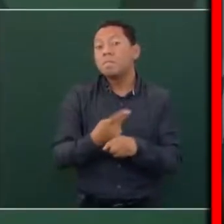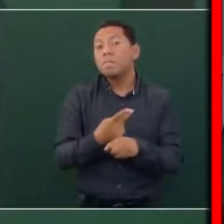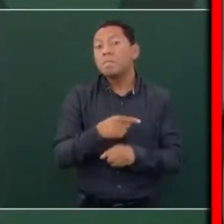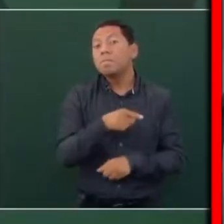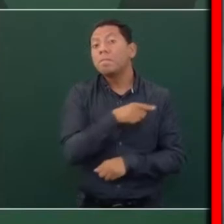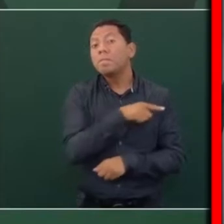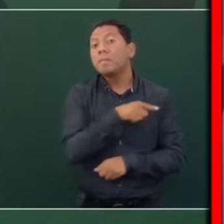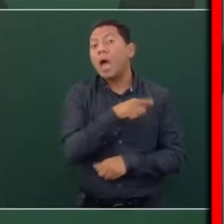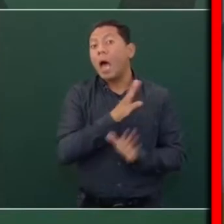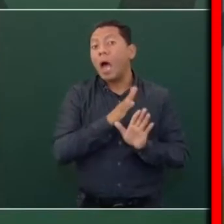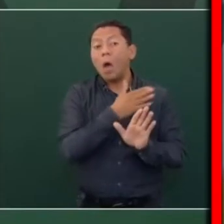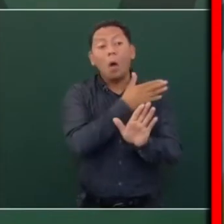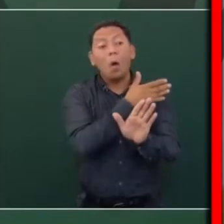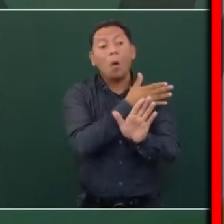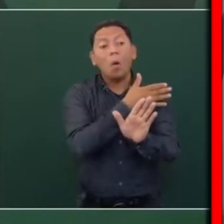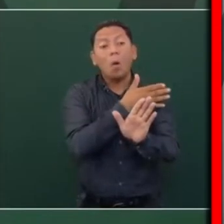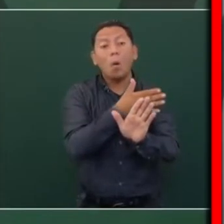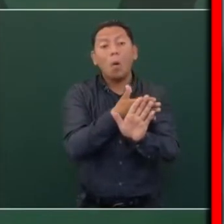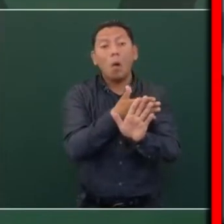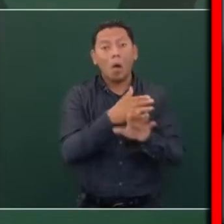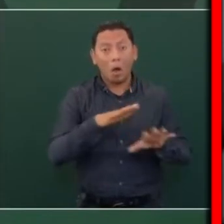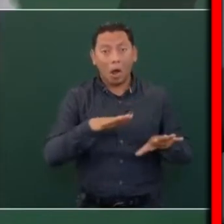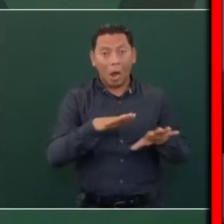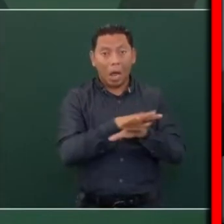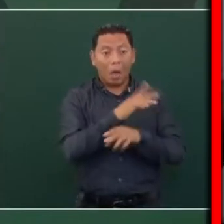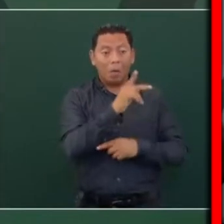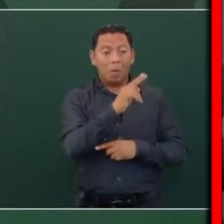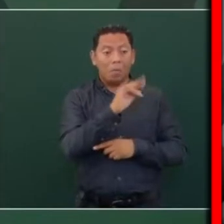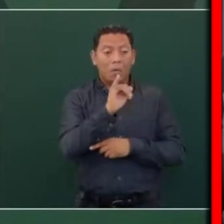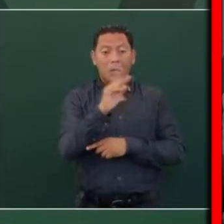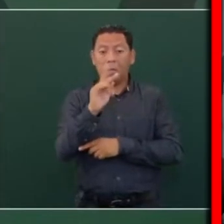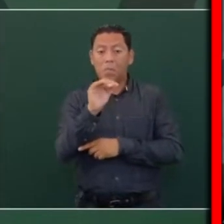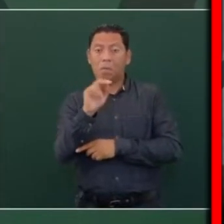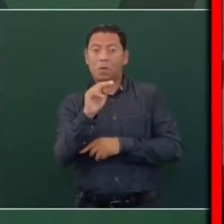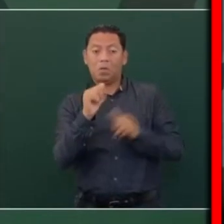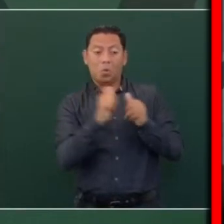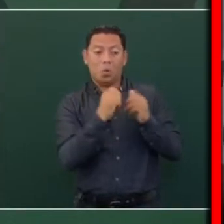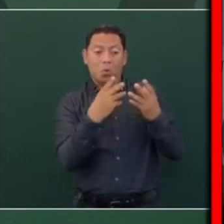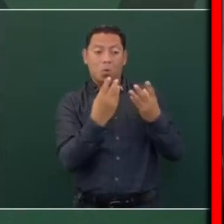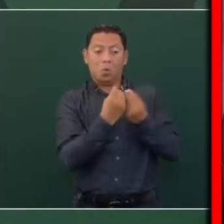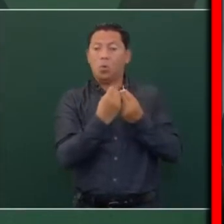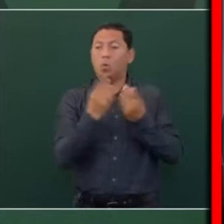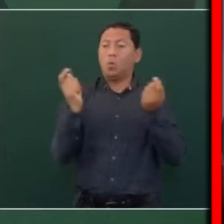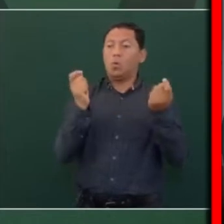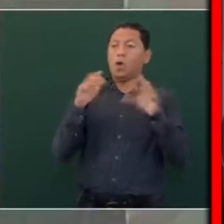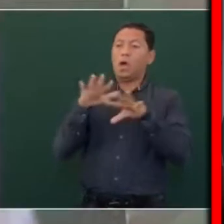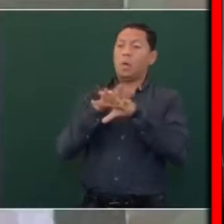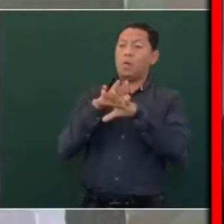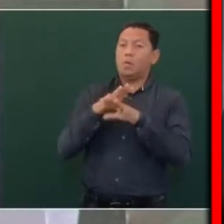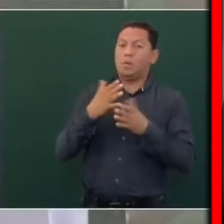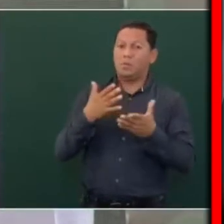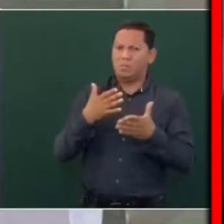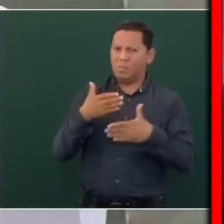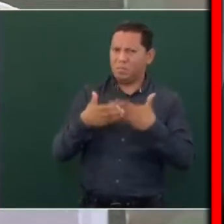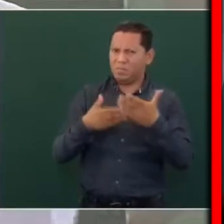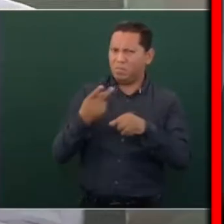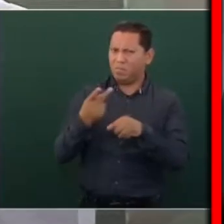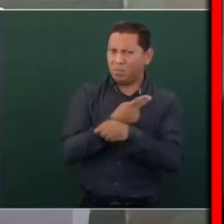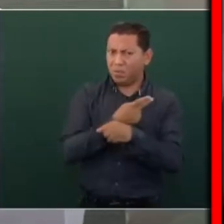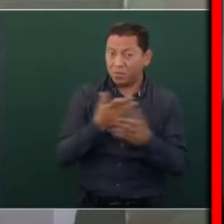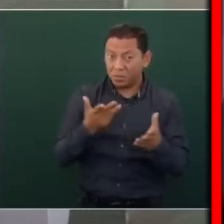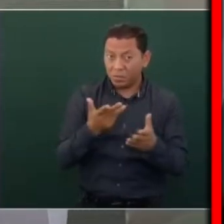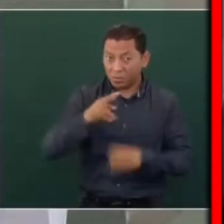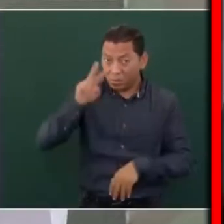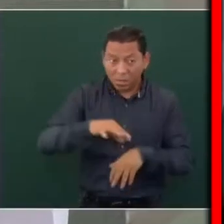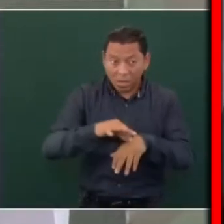supuesto cambio, la alternancia. ¿Y qué sucedió? En los